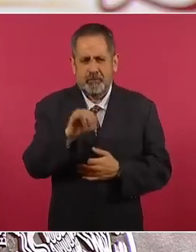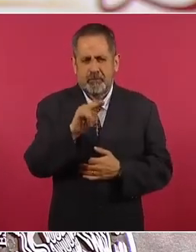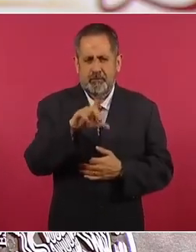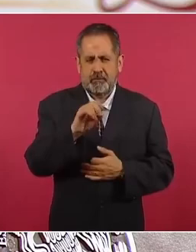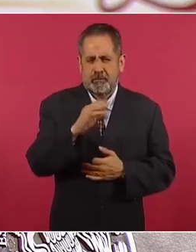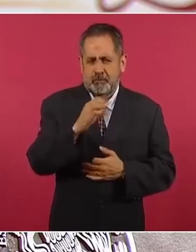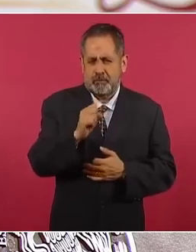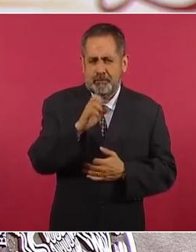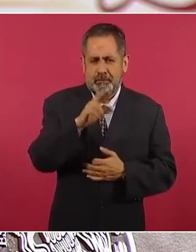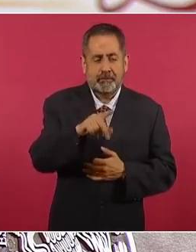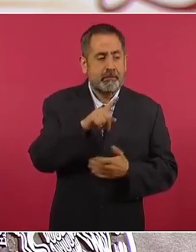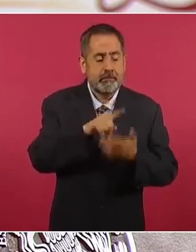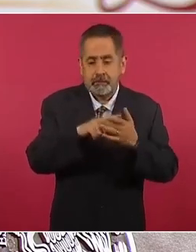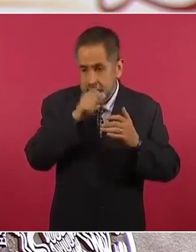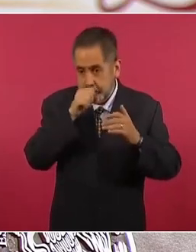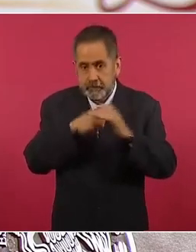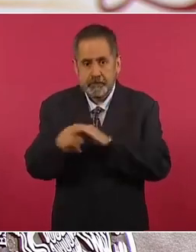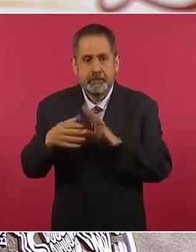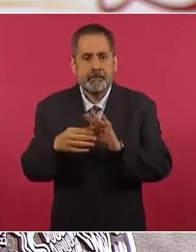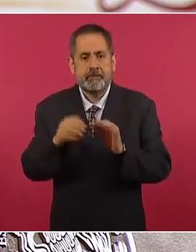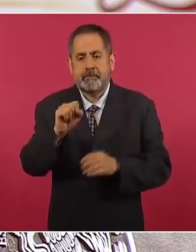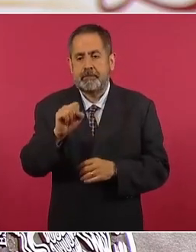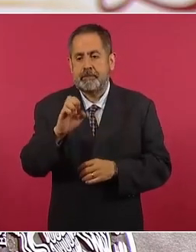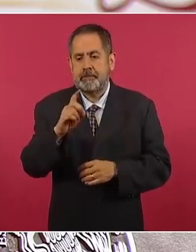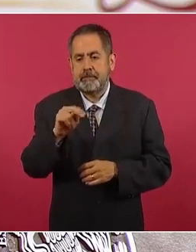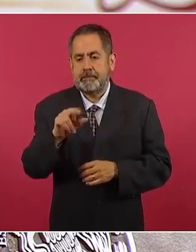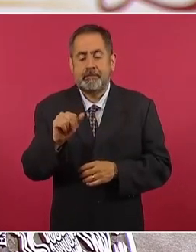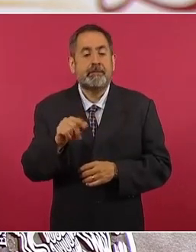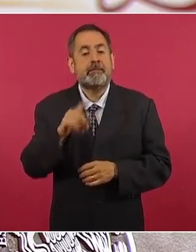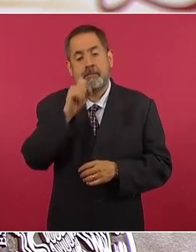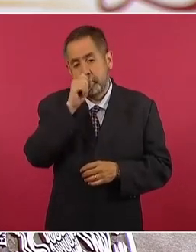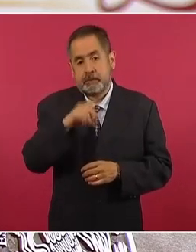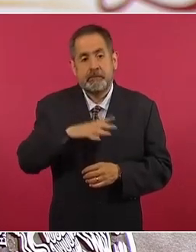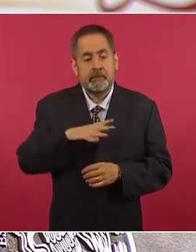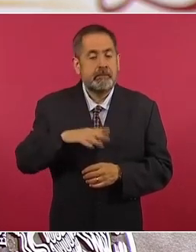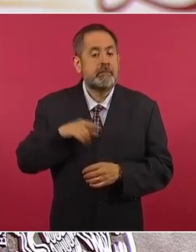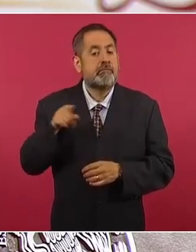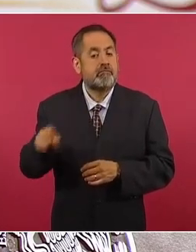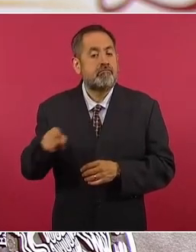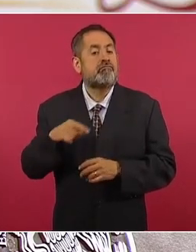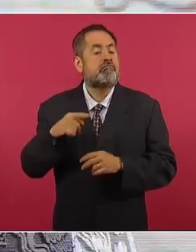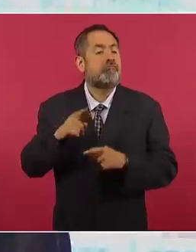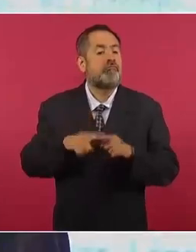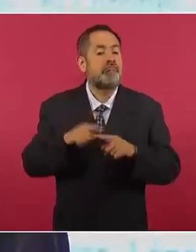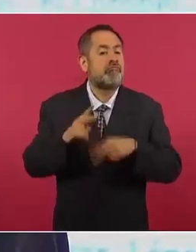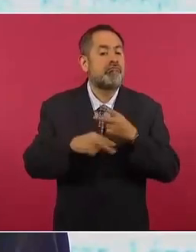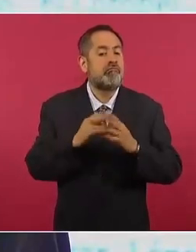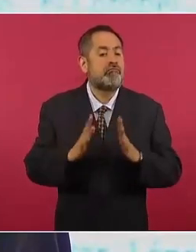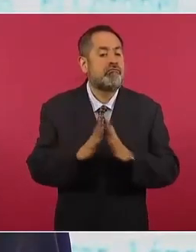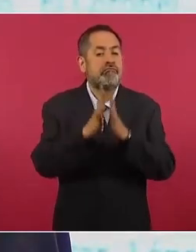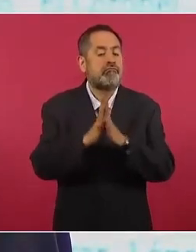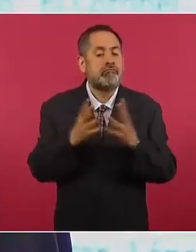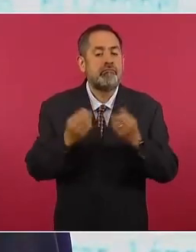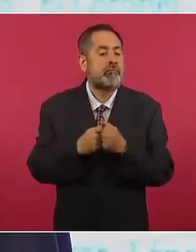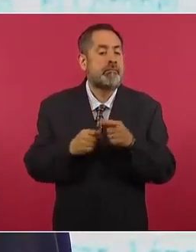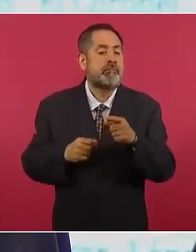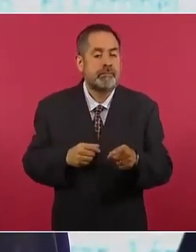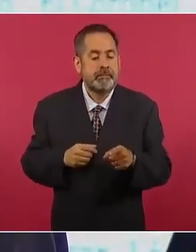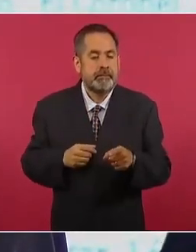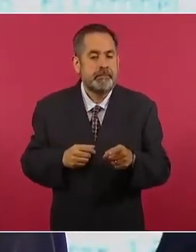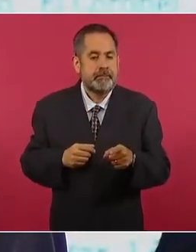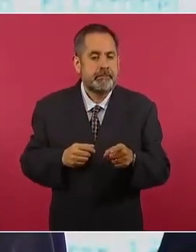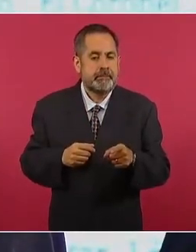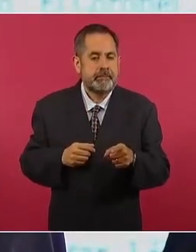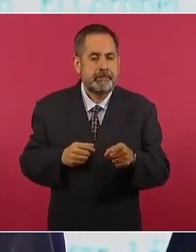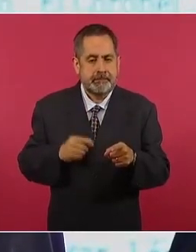normalista informante de la Sedena, pero también hay testimonios de la intervención, no solamente en los recorridos